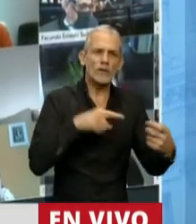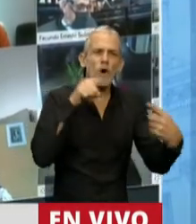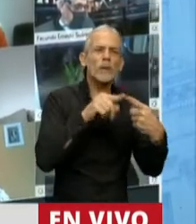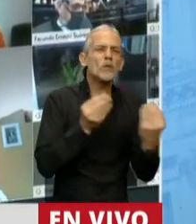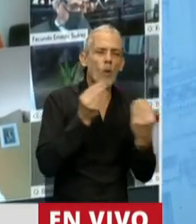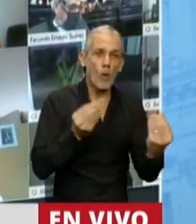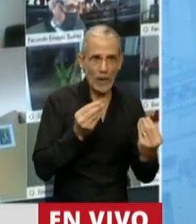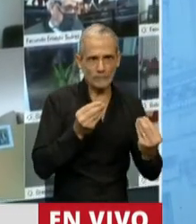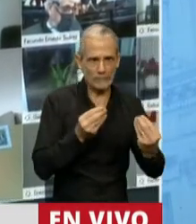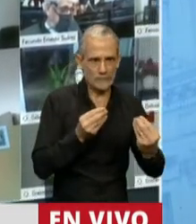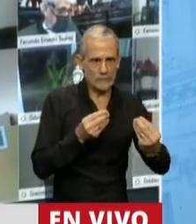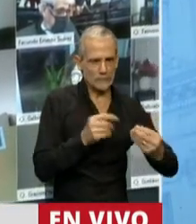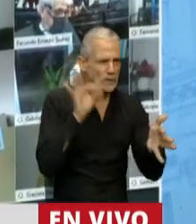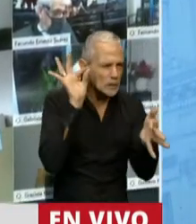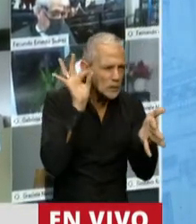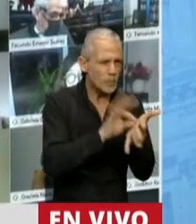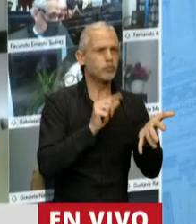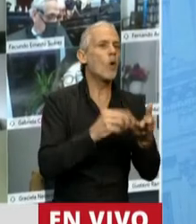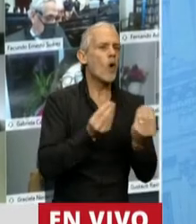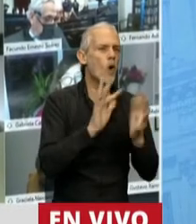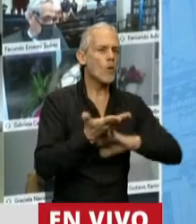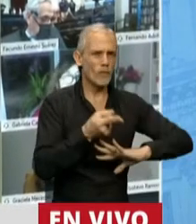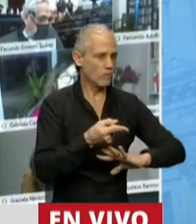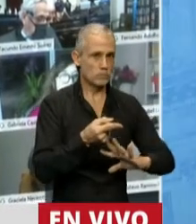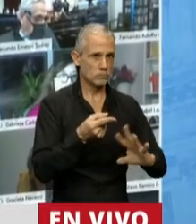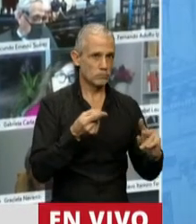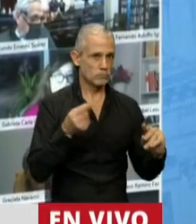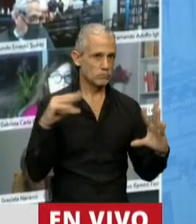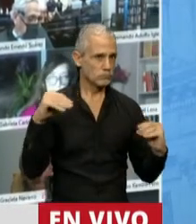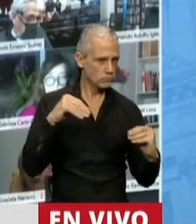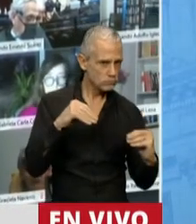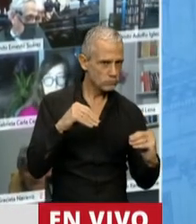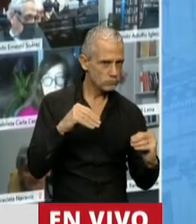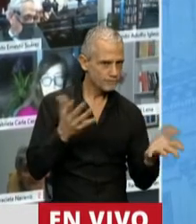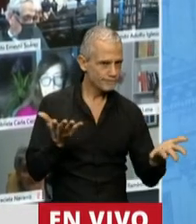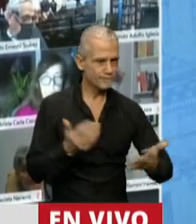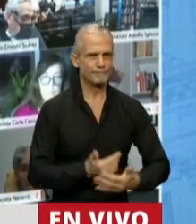una manera más ajustada. Ajustada en el sentido... ¿Cómo, cómo? No es el término.